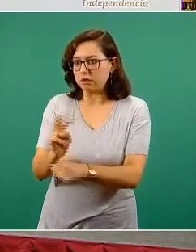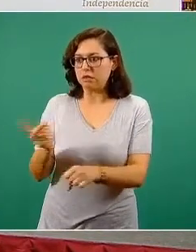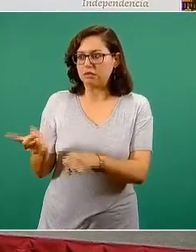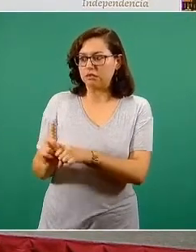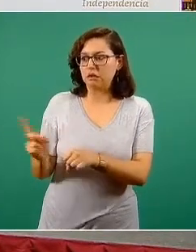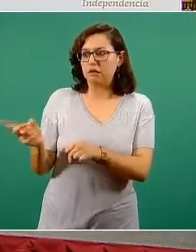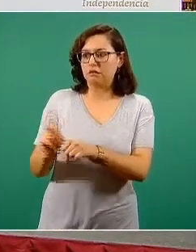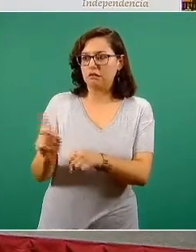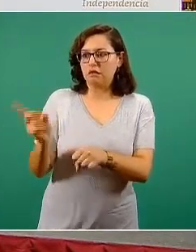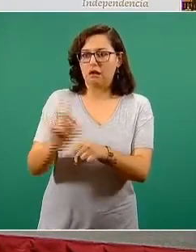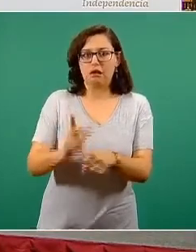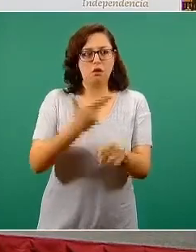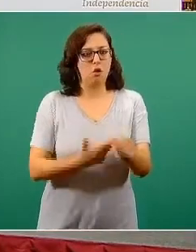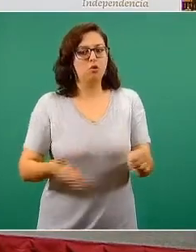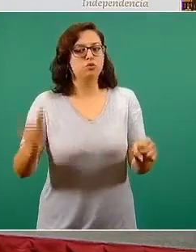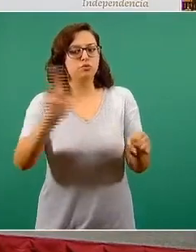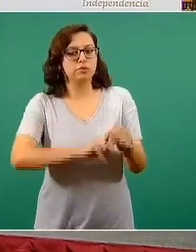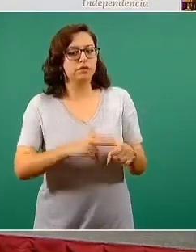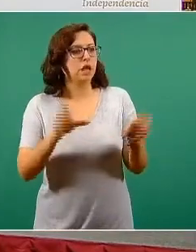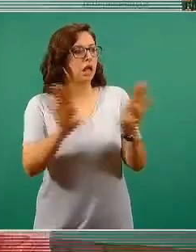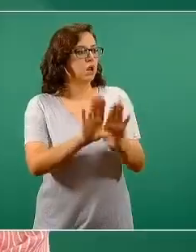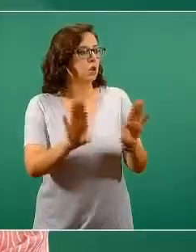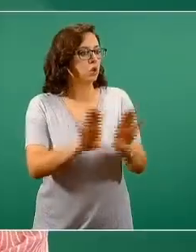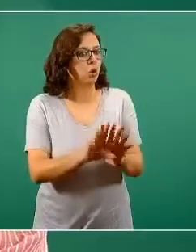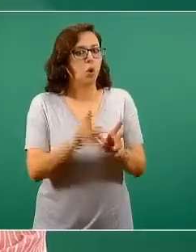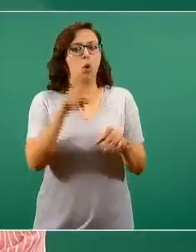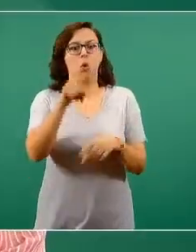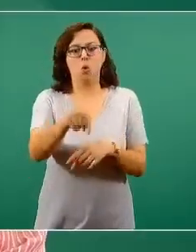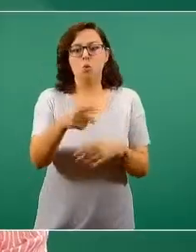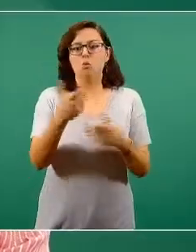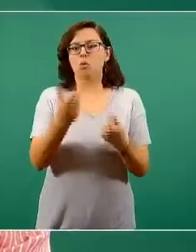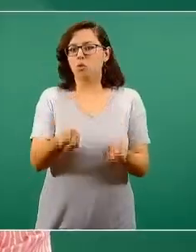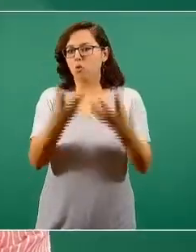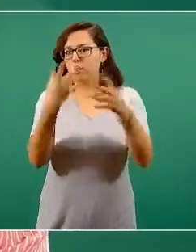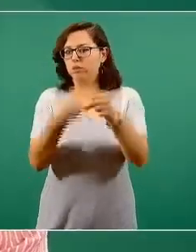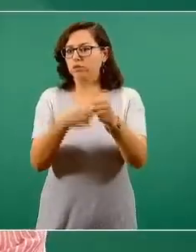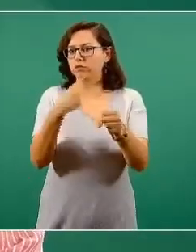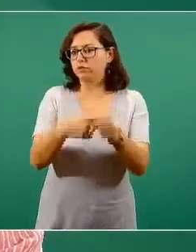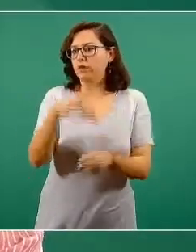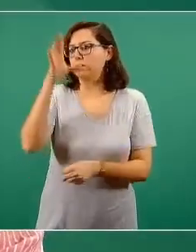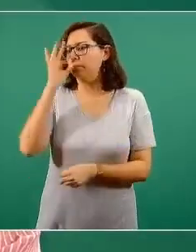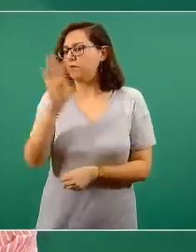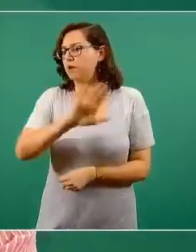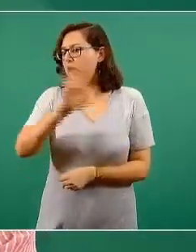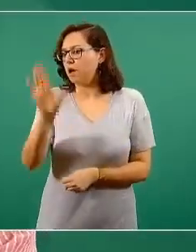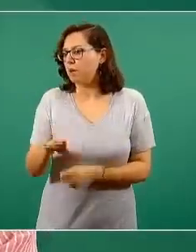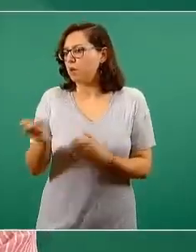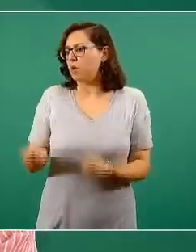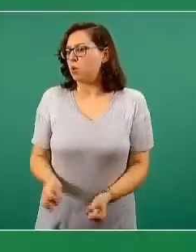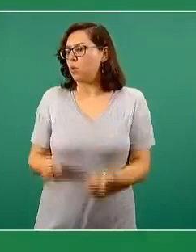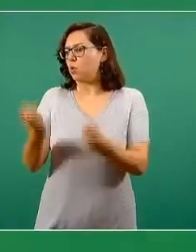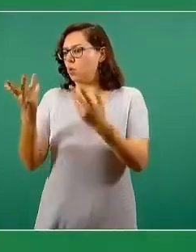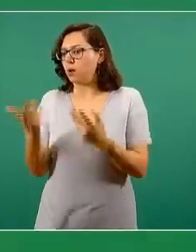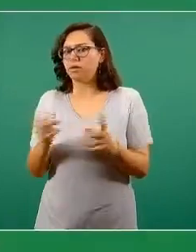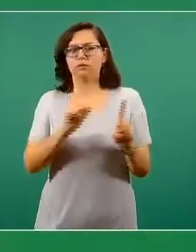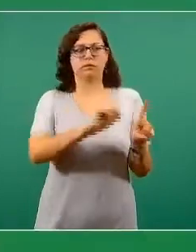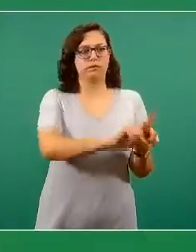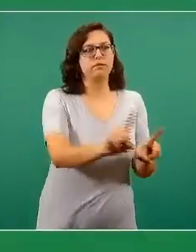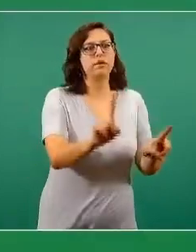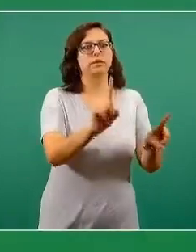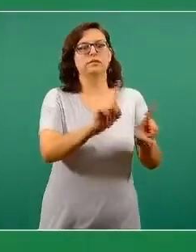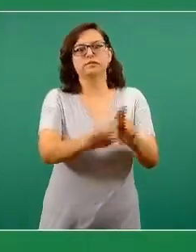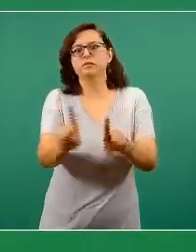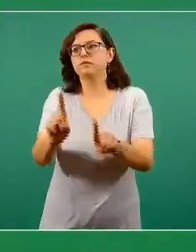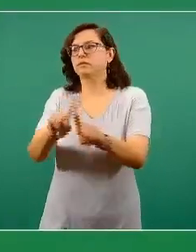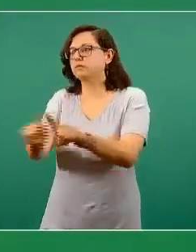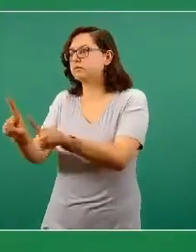todos los indicadores, ocupación hospitalaria, casos estimados, la defunción, el porcentaje de positividad, las